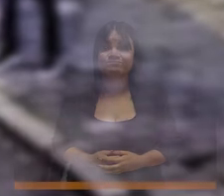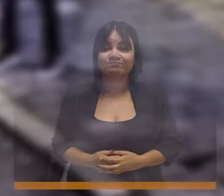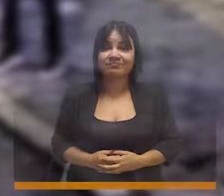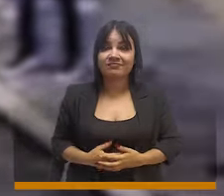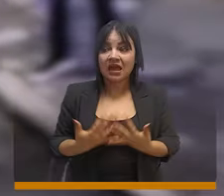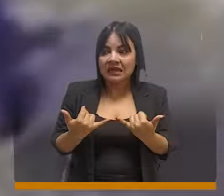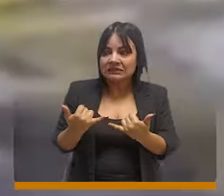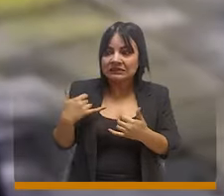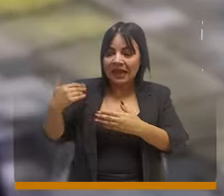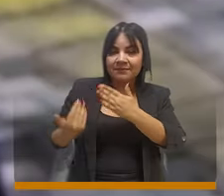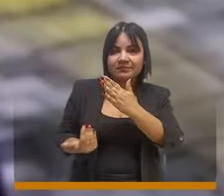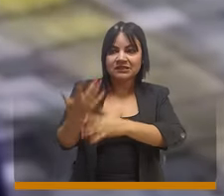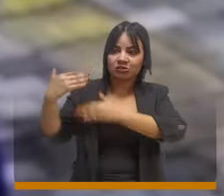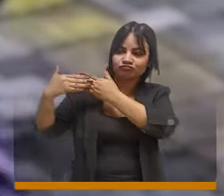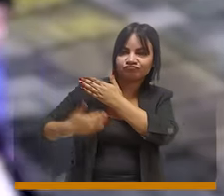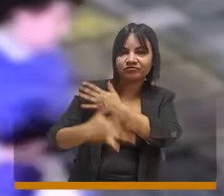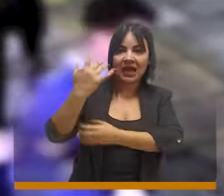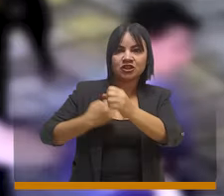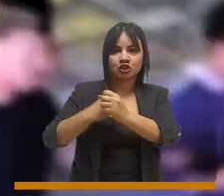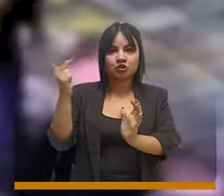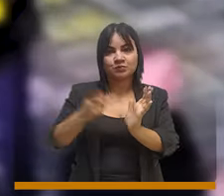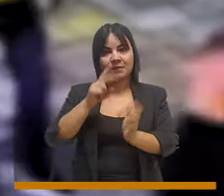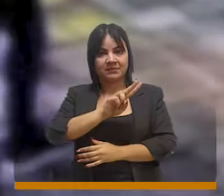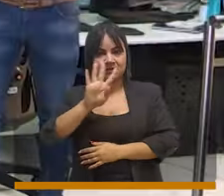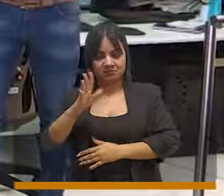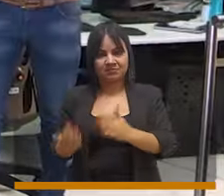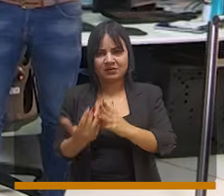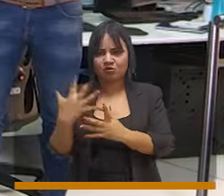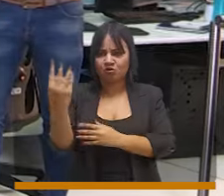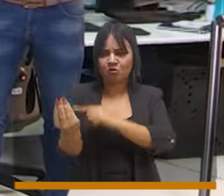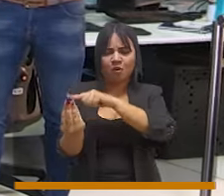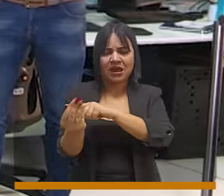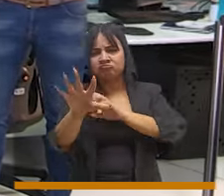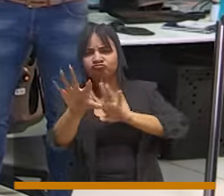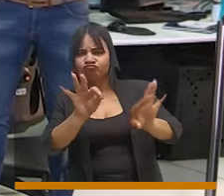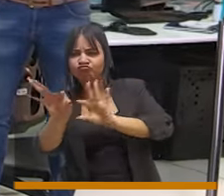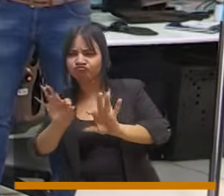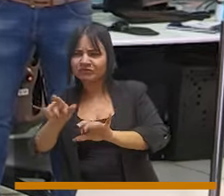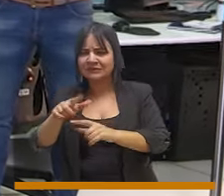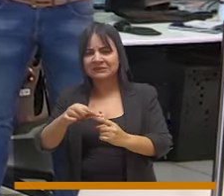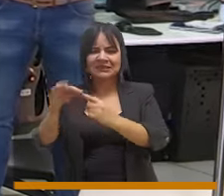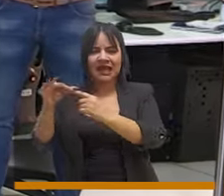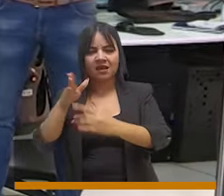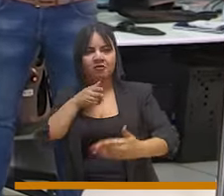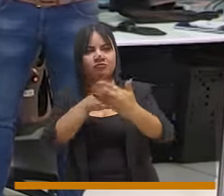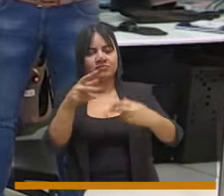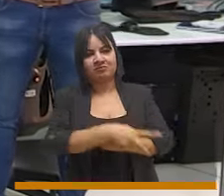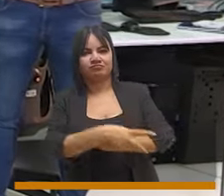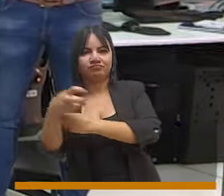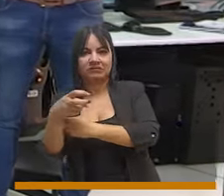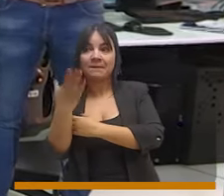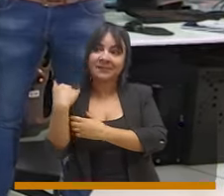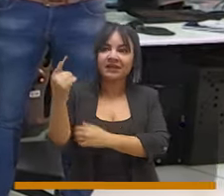Por eso desde que arrancó este año 2024 iniciamos con la creación de un grupo especializado para luchar contra el atraco.